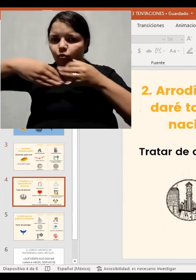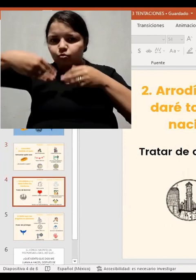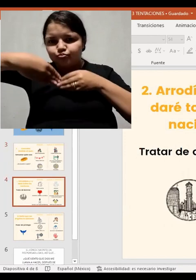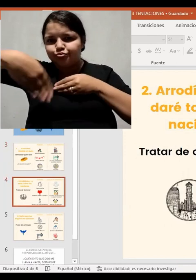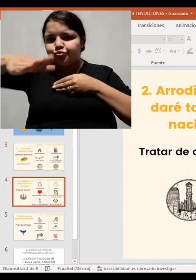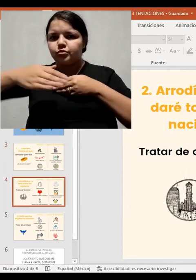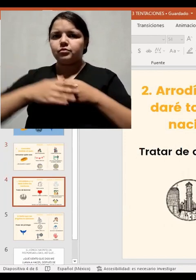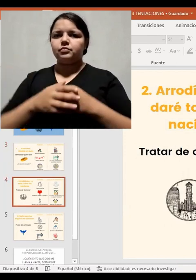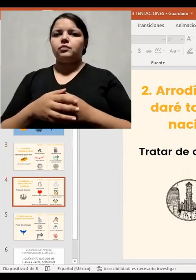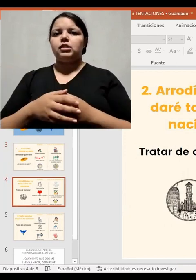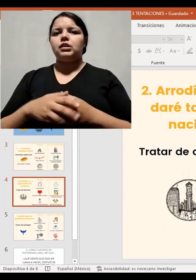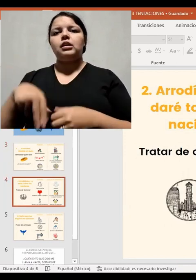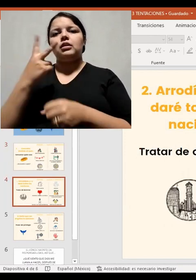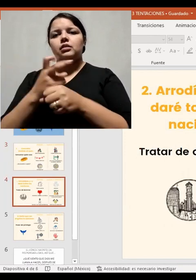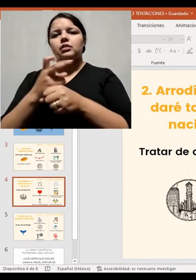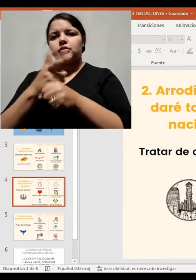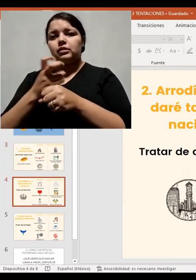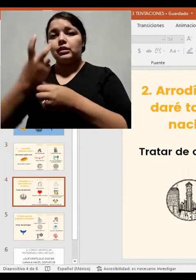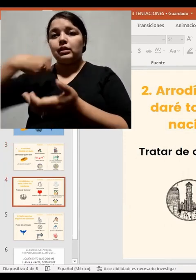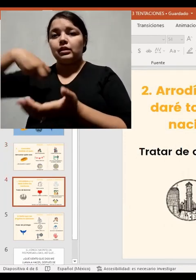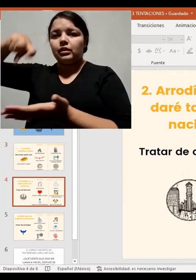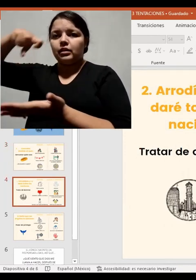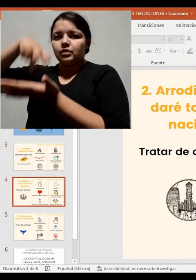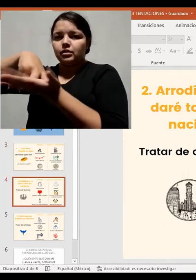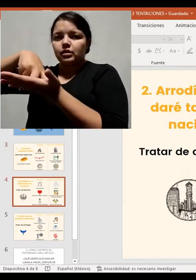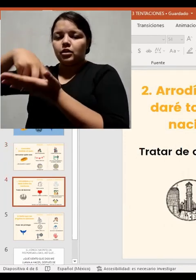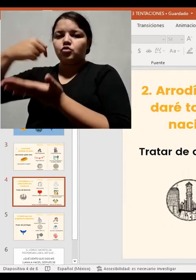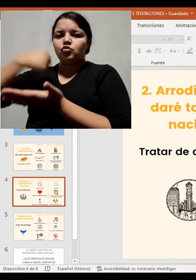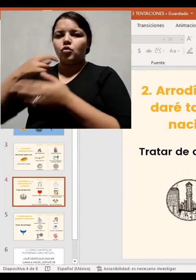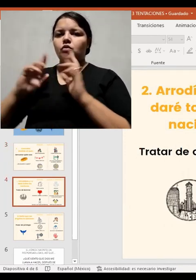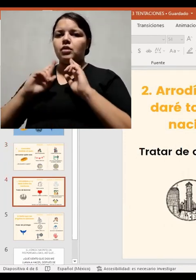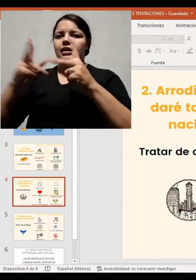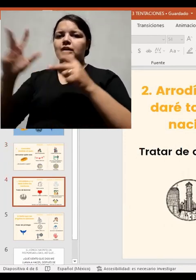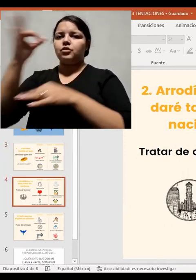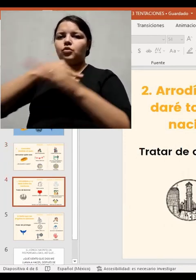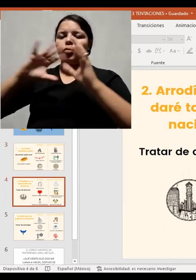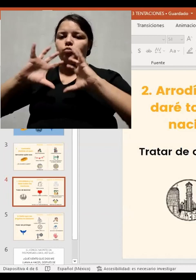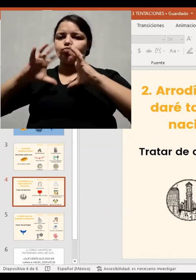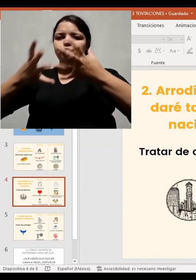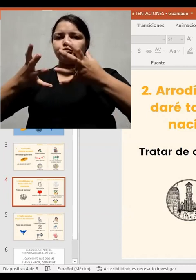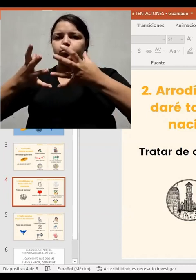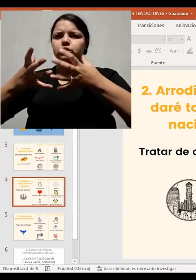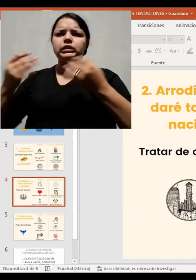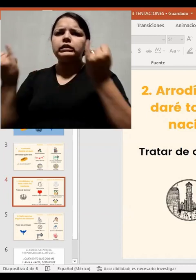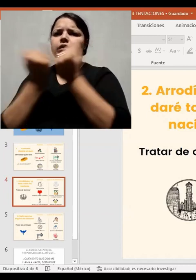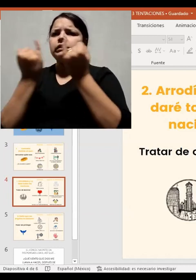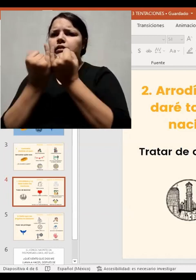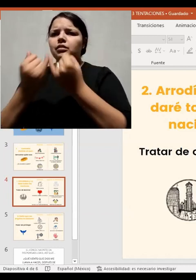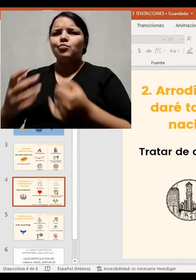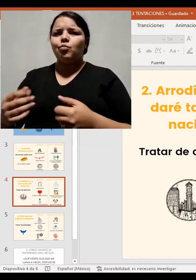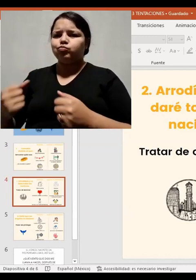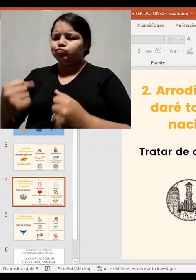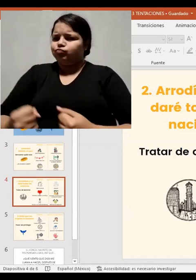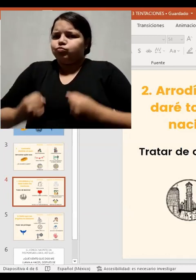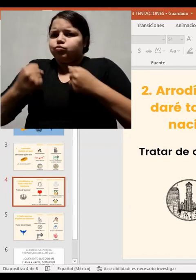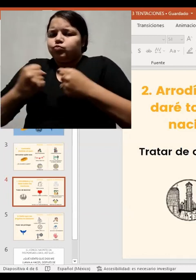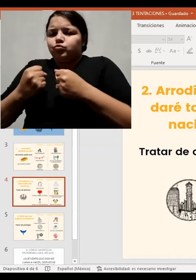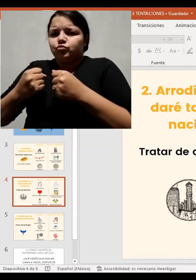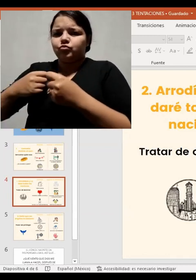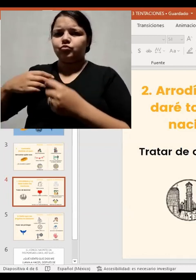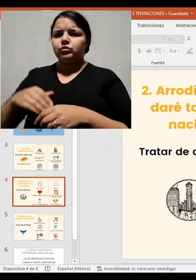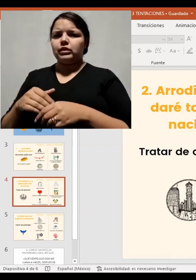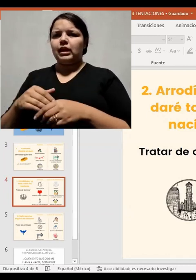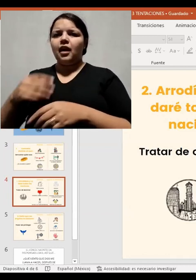La segunda tentación es arrodíllate que te haré todas las naciones. Volvemos a un poder de dominar. Por ejemplo, en la familia,